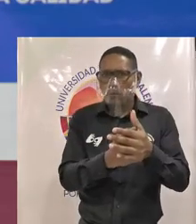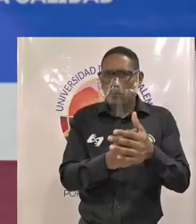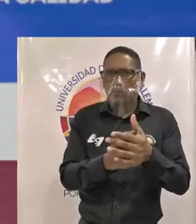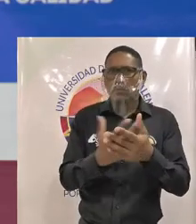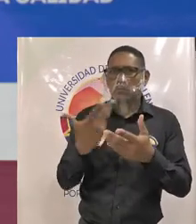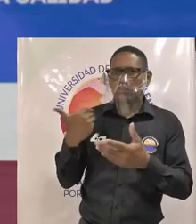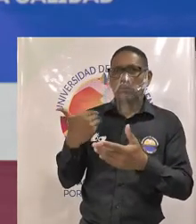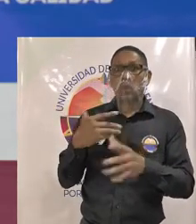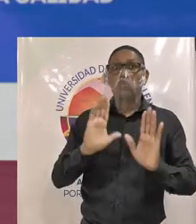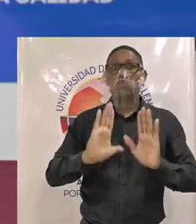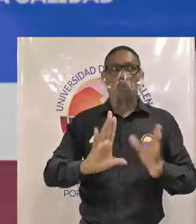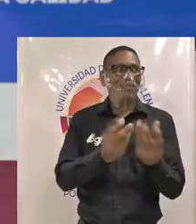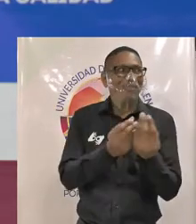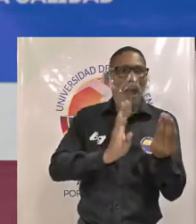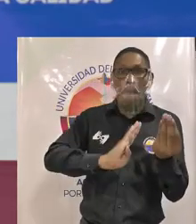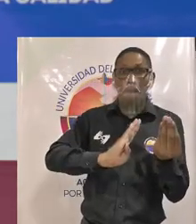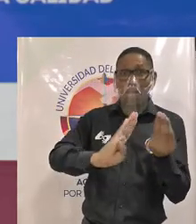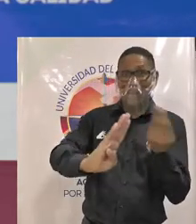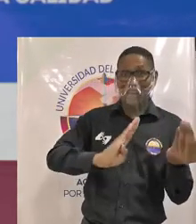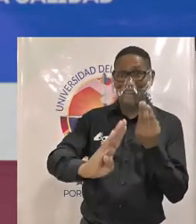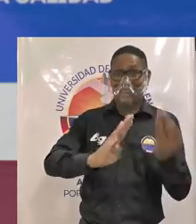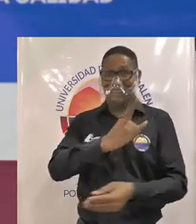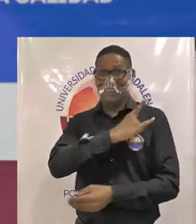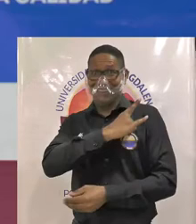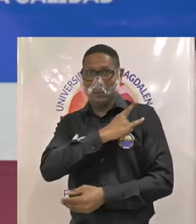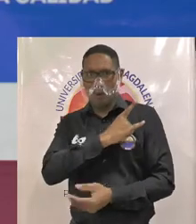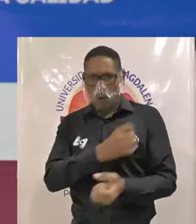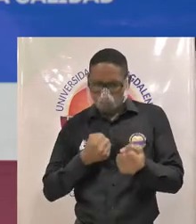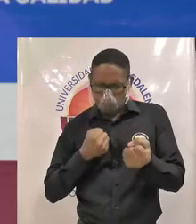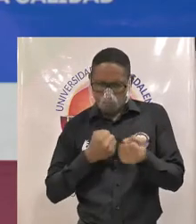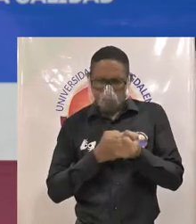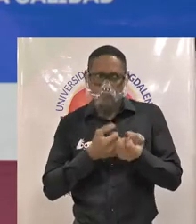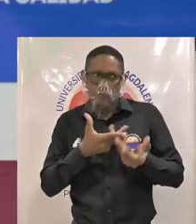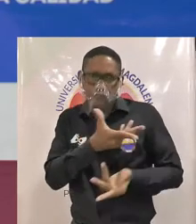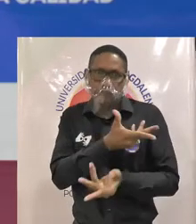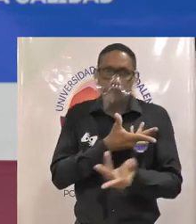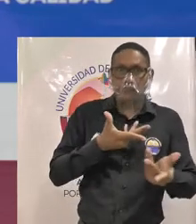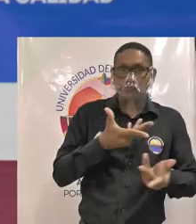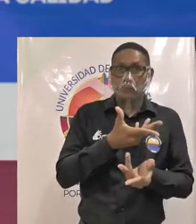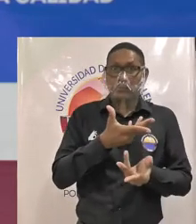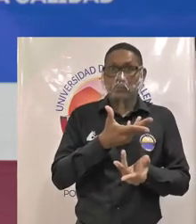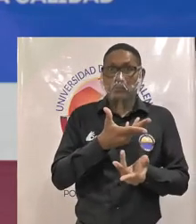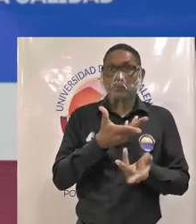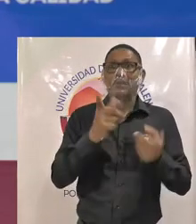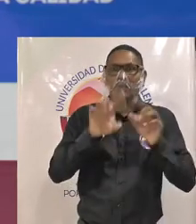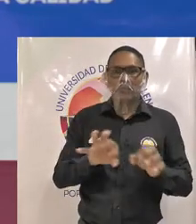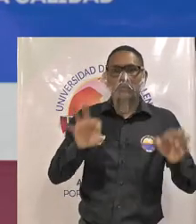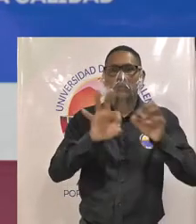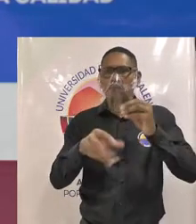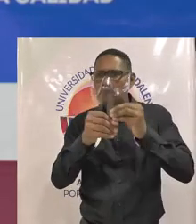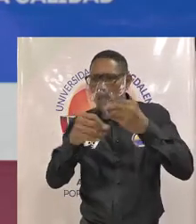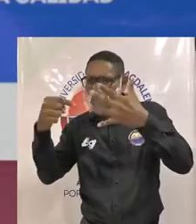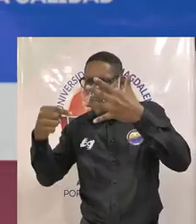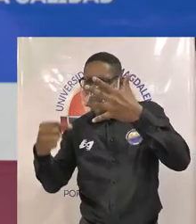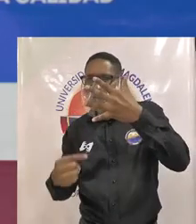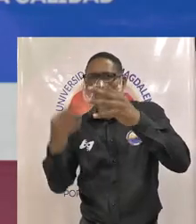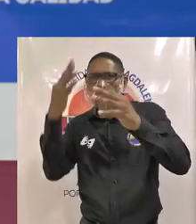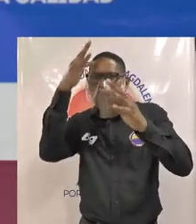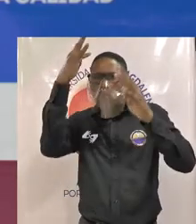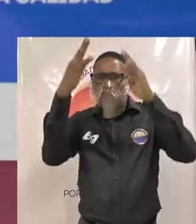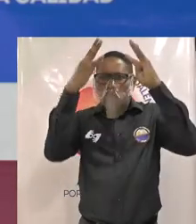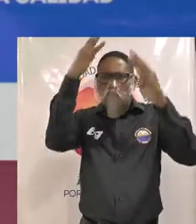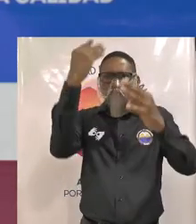de lo que bienestar universitario hace pero también con algunos elementos de innovación que